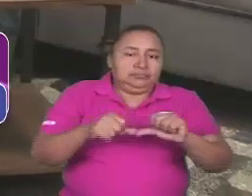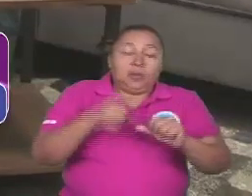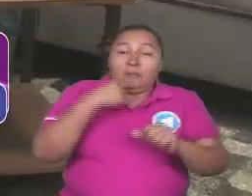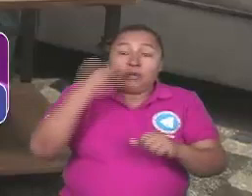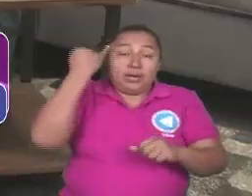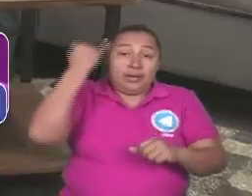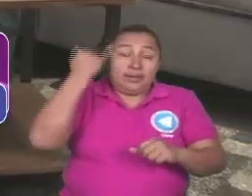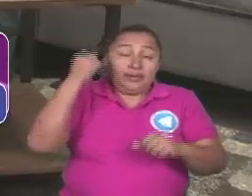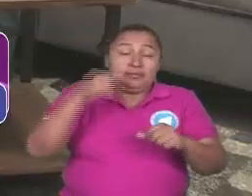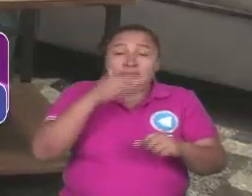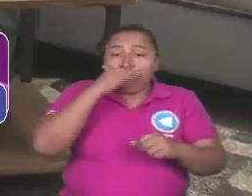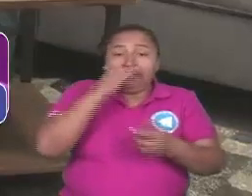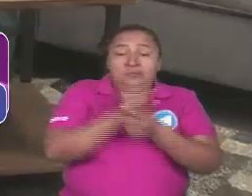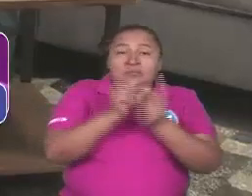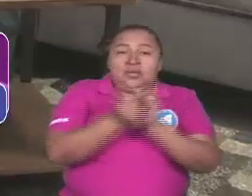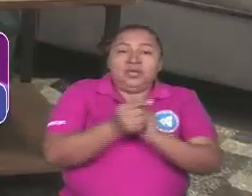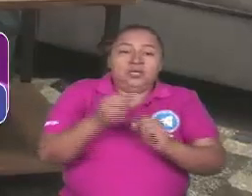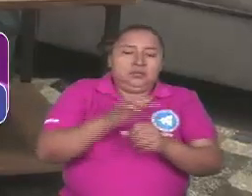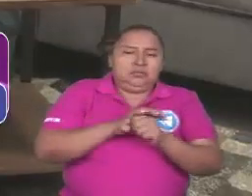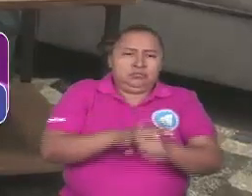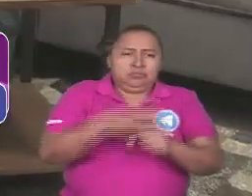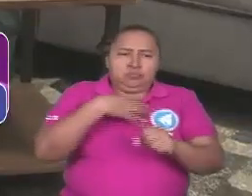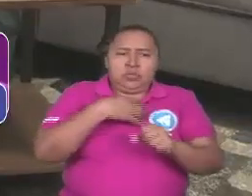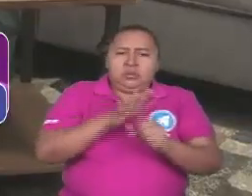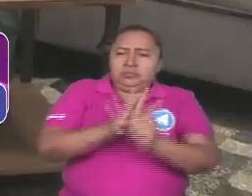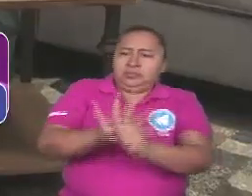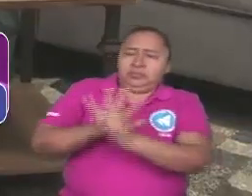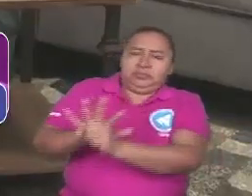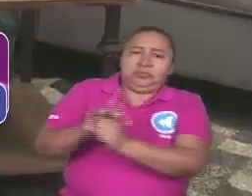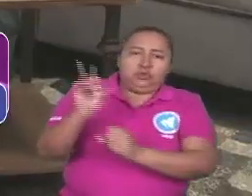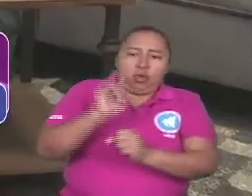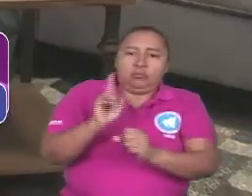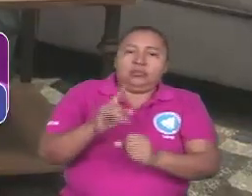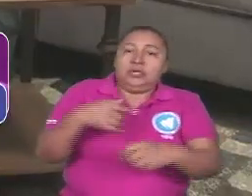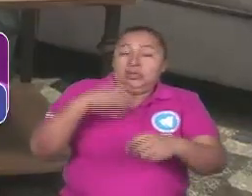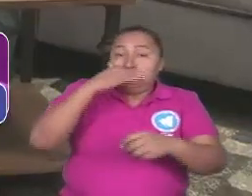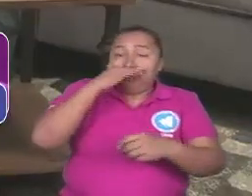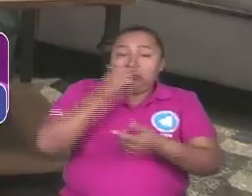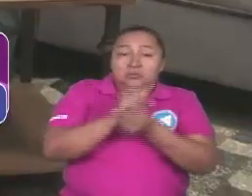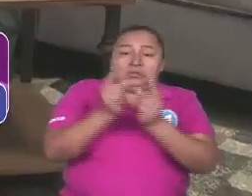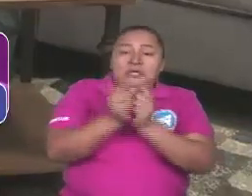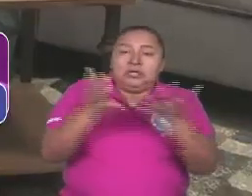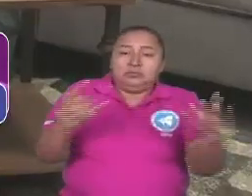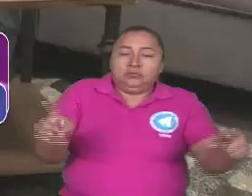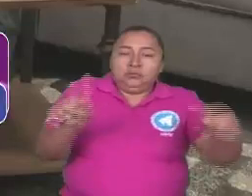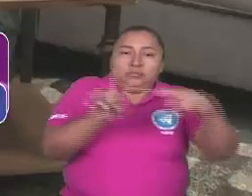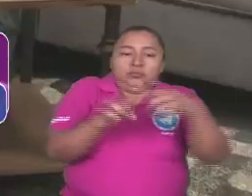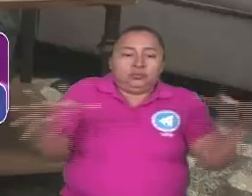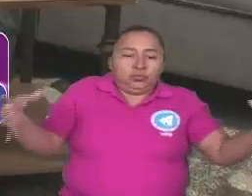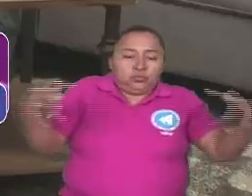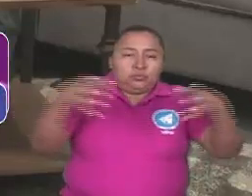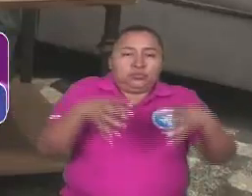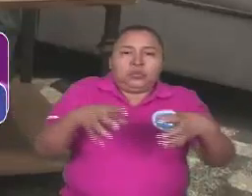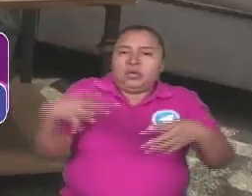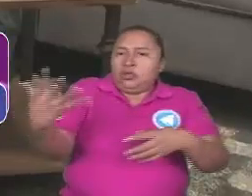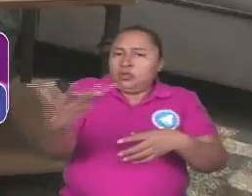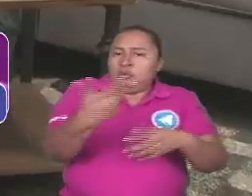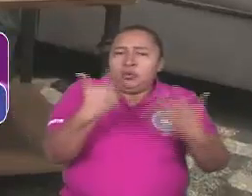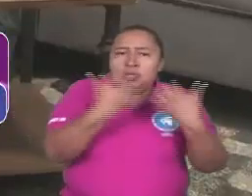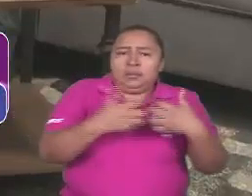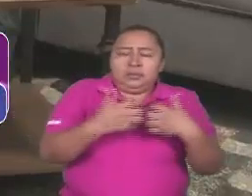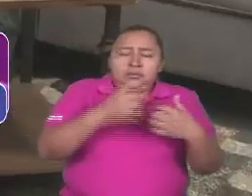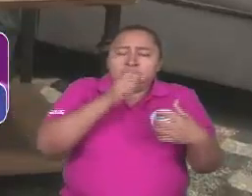planteamiento de la revolución no es exclusión de nadie. La revolución más bien suma. Aquí tiene cabida todo empresario